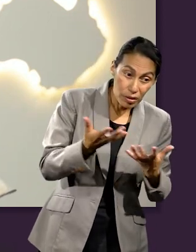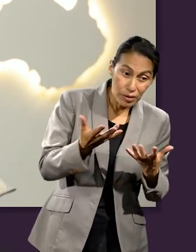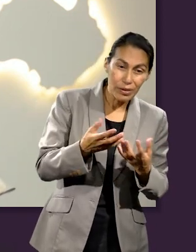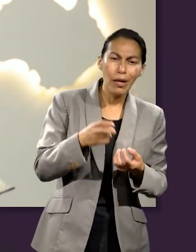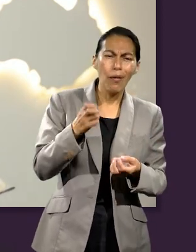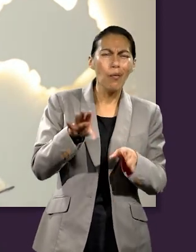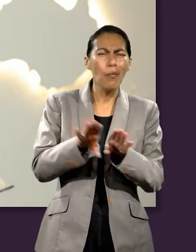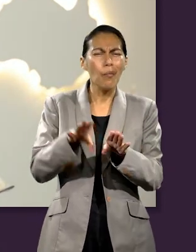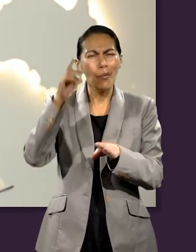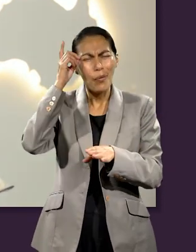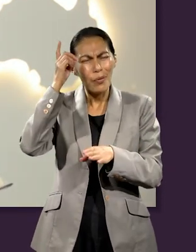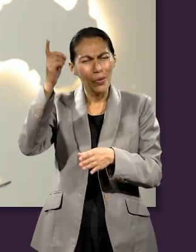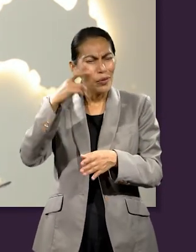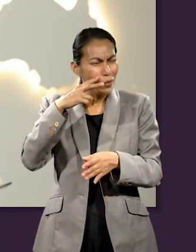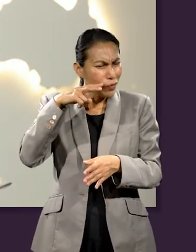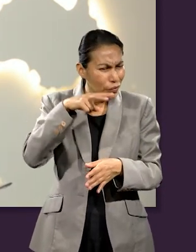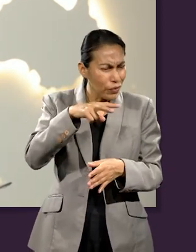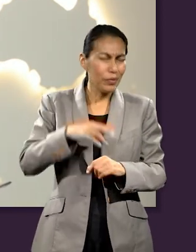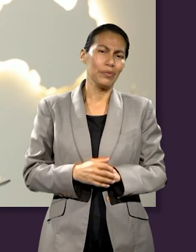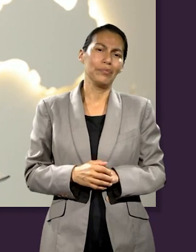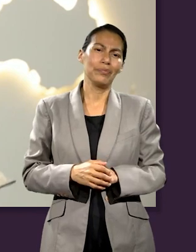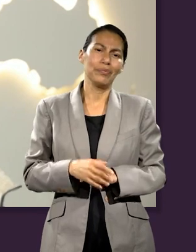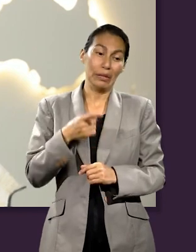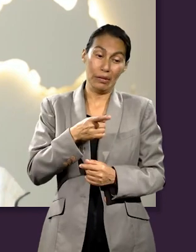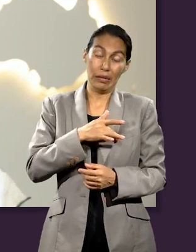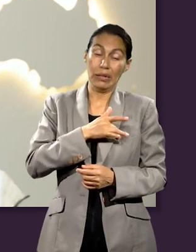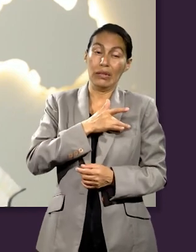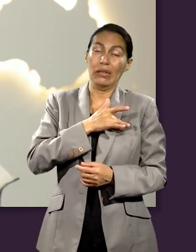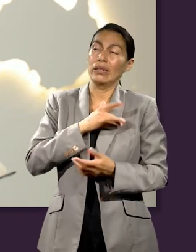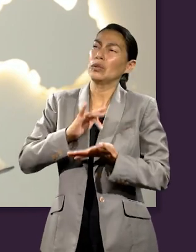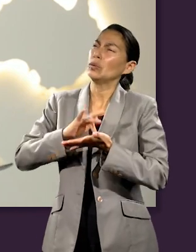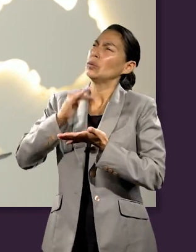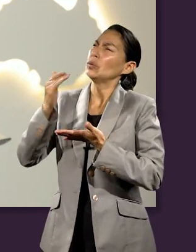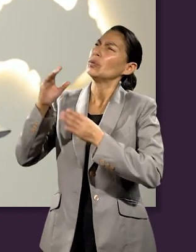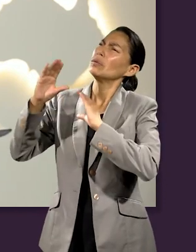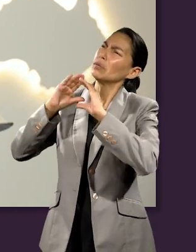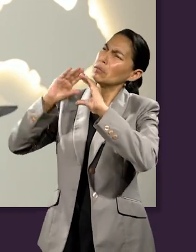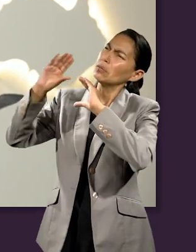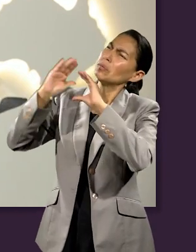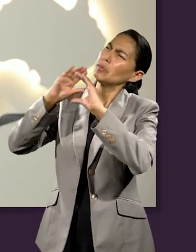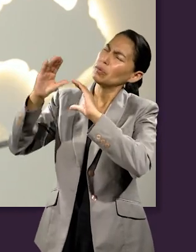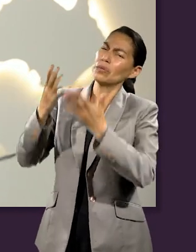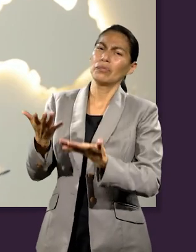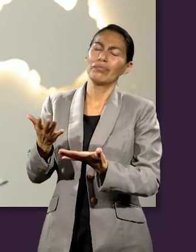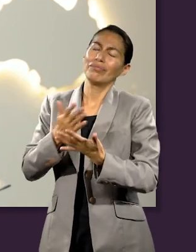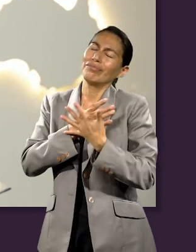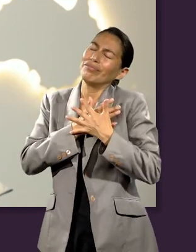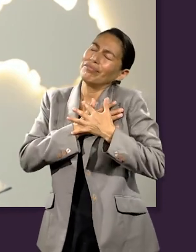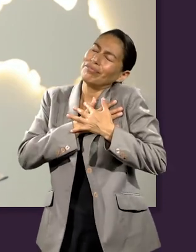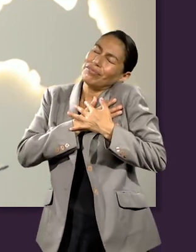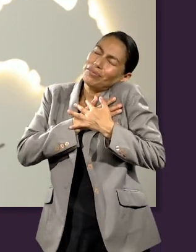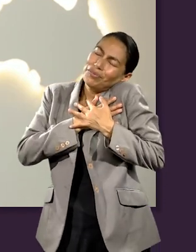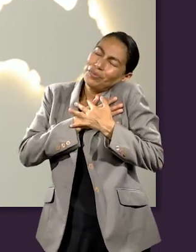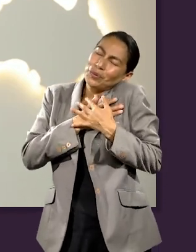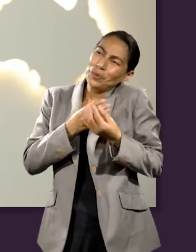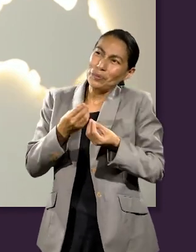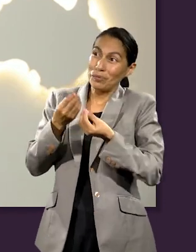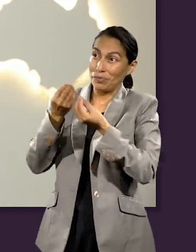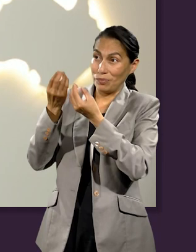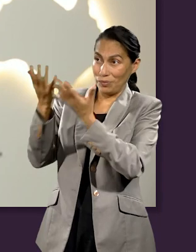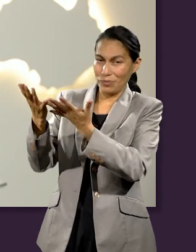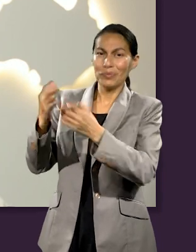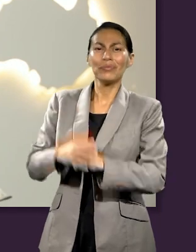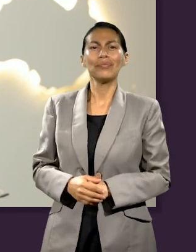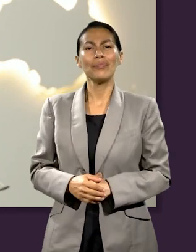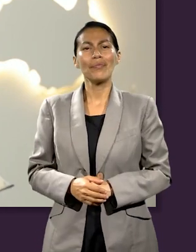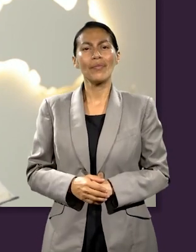personaje? Tiene que ver con la devoción a Dios, con la comunión con el Señor, pero también con